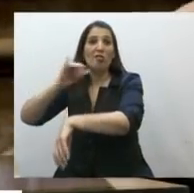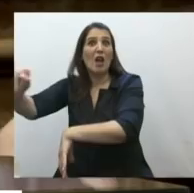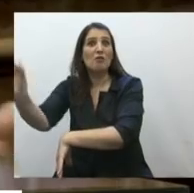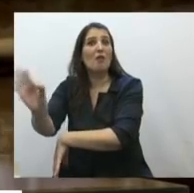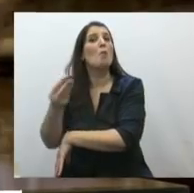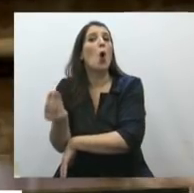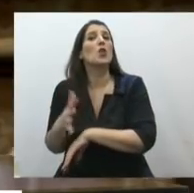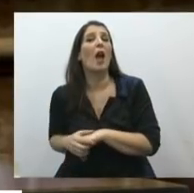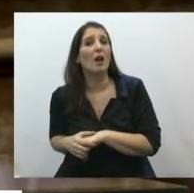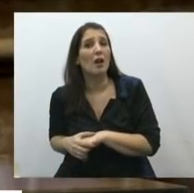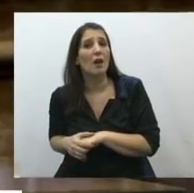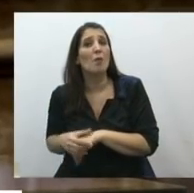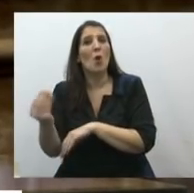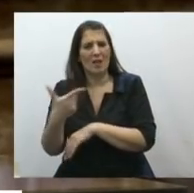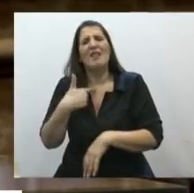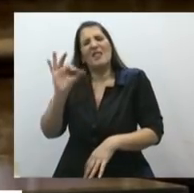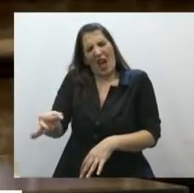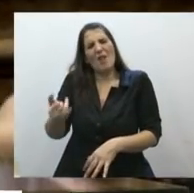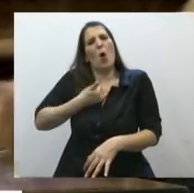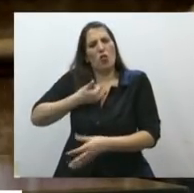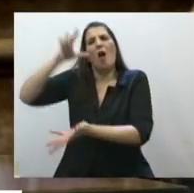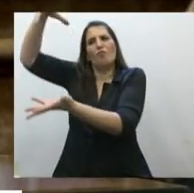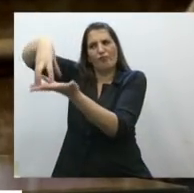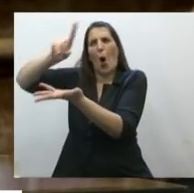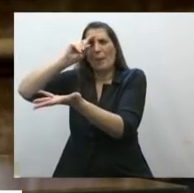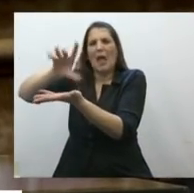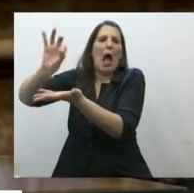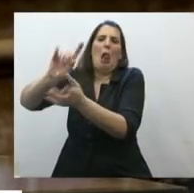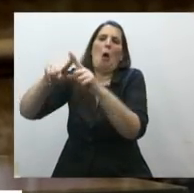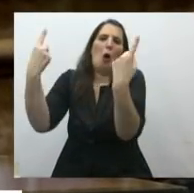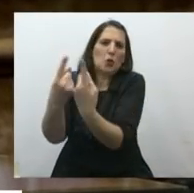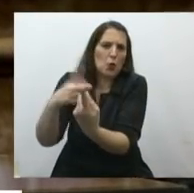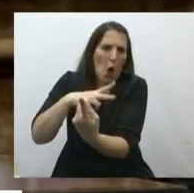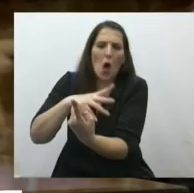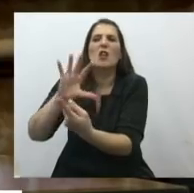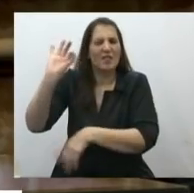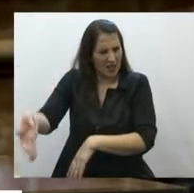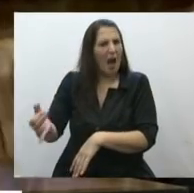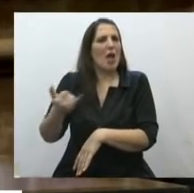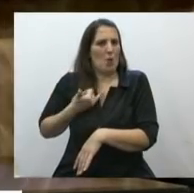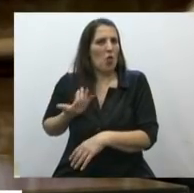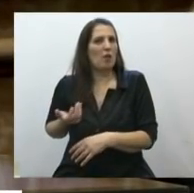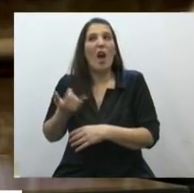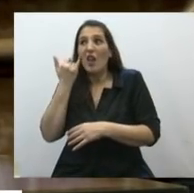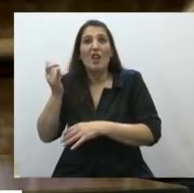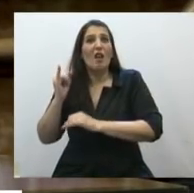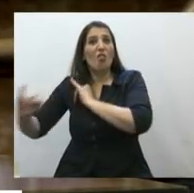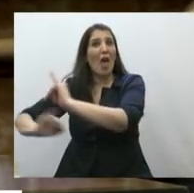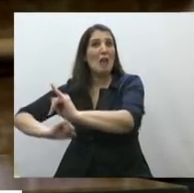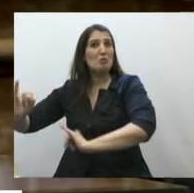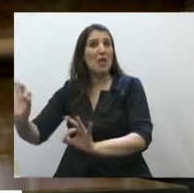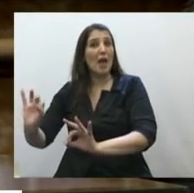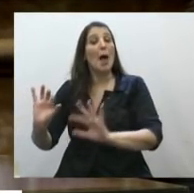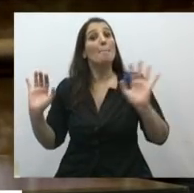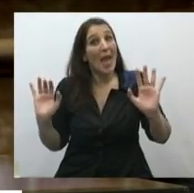en qué clínica, en qué sanatorio o en qué consultorio los realizan? Resulta que ahora cuando queremos legilar al solo